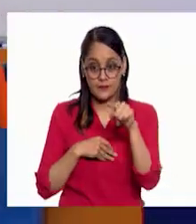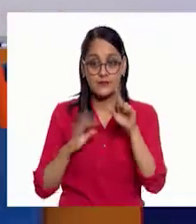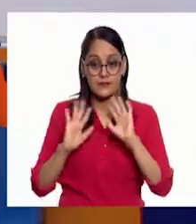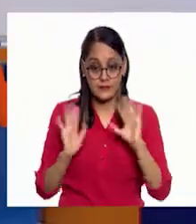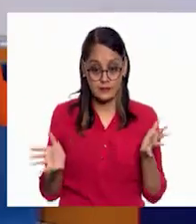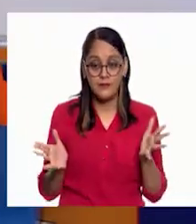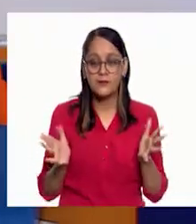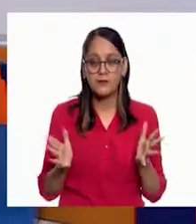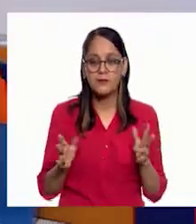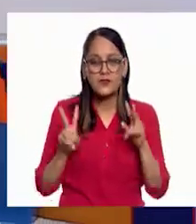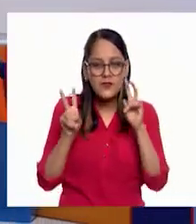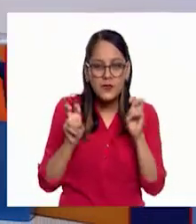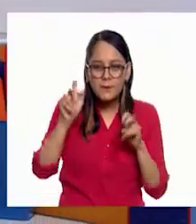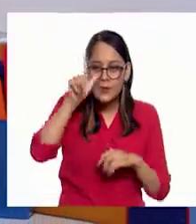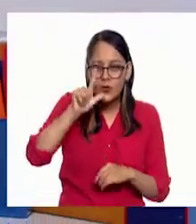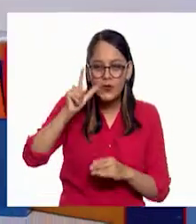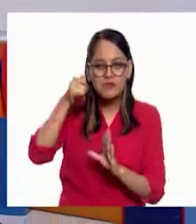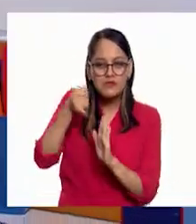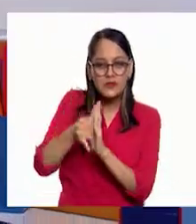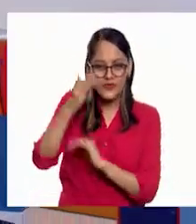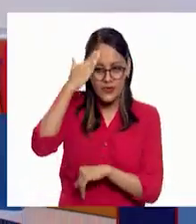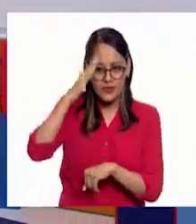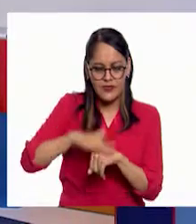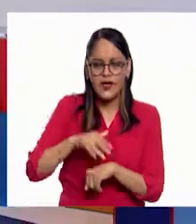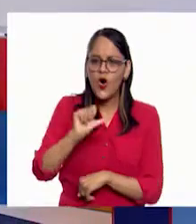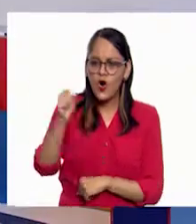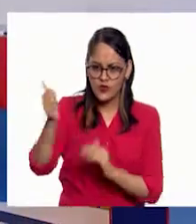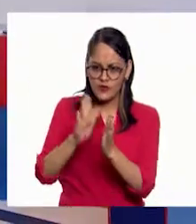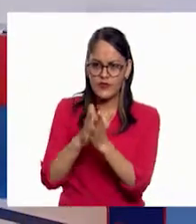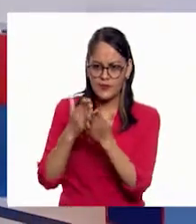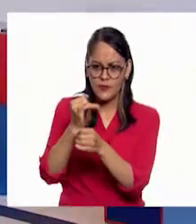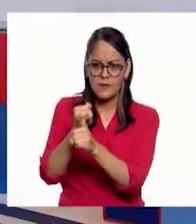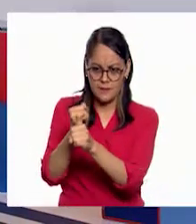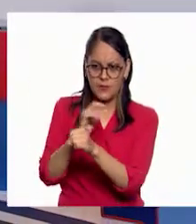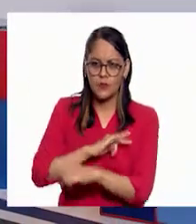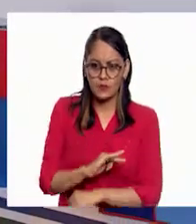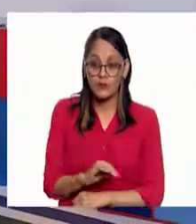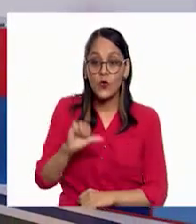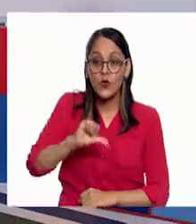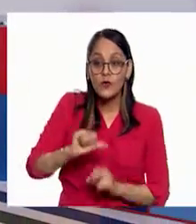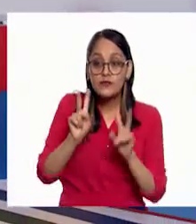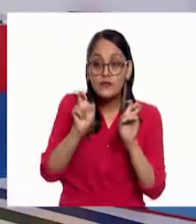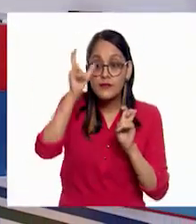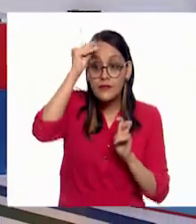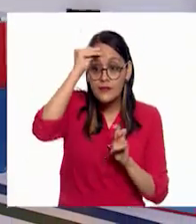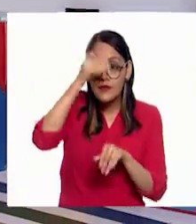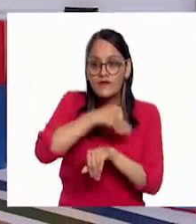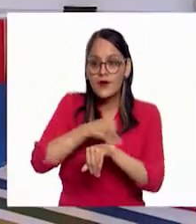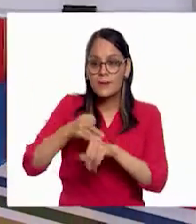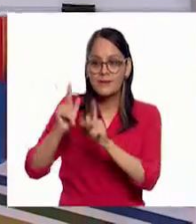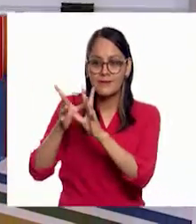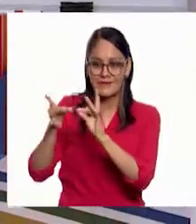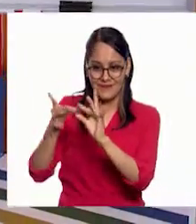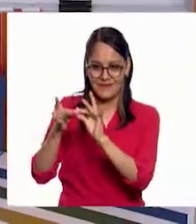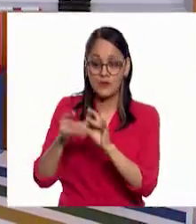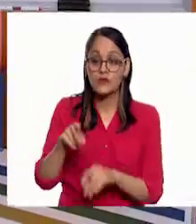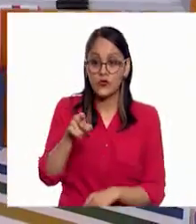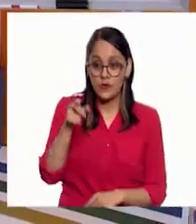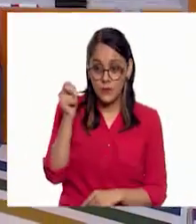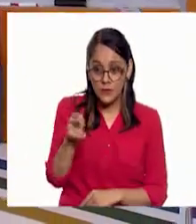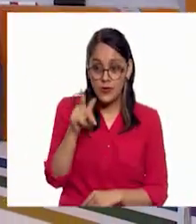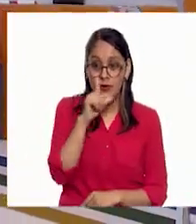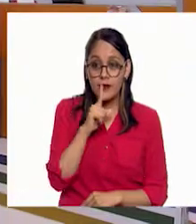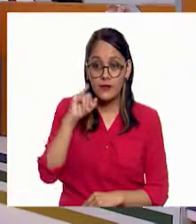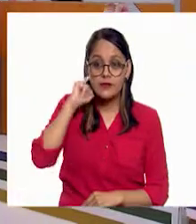ya sabes más sobre la luna, si te es posible, consulta otros libros y comenta el tema de hoy con tu familia. Si tienes la fortuna de hablar una